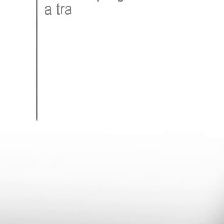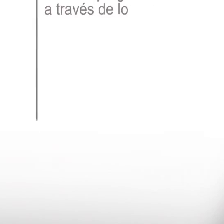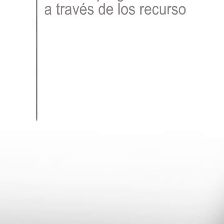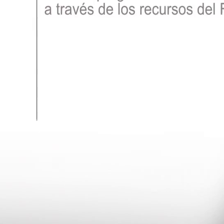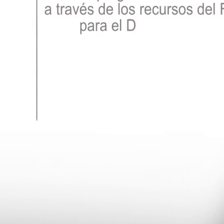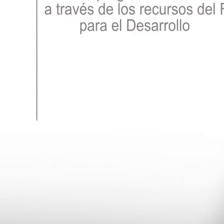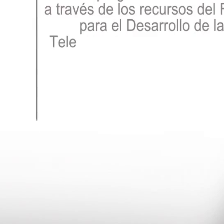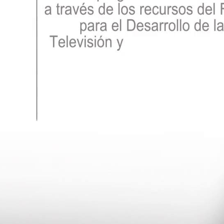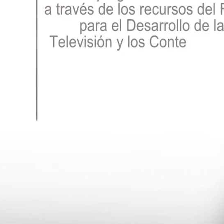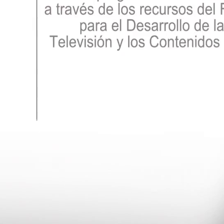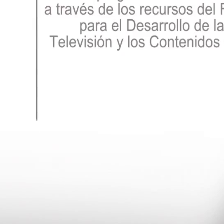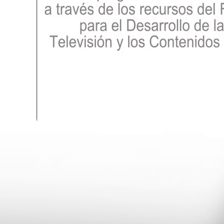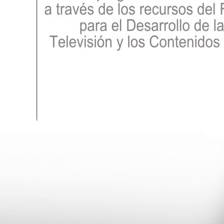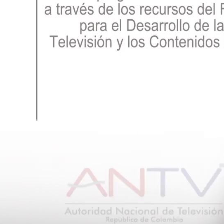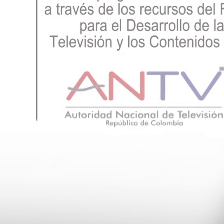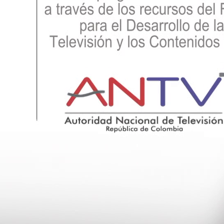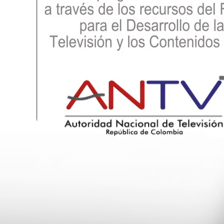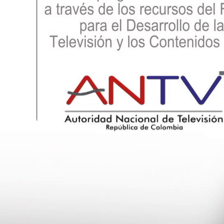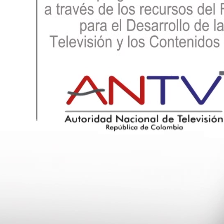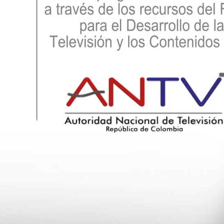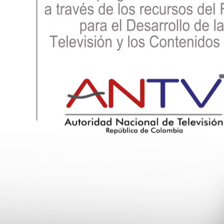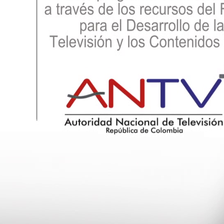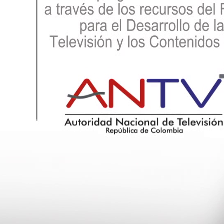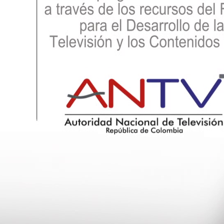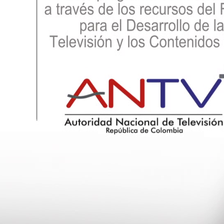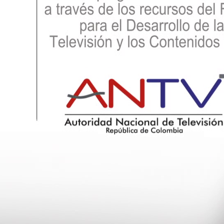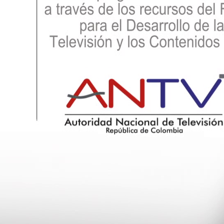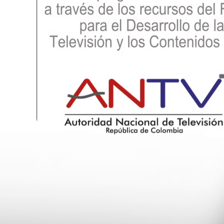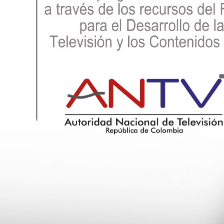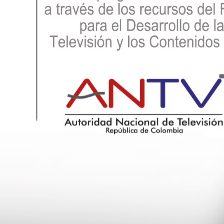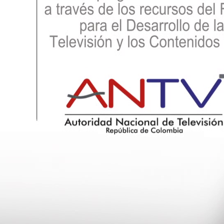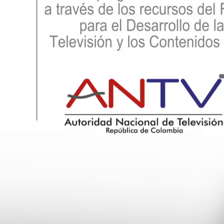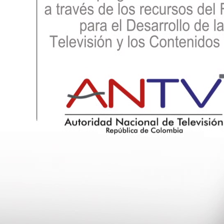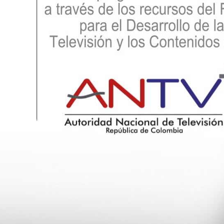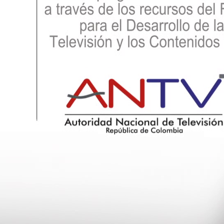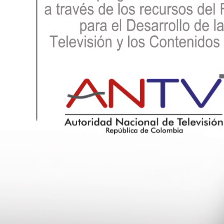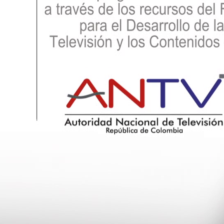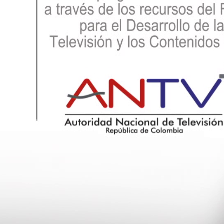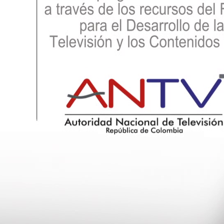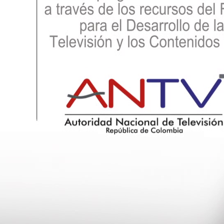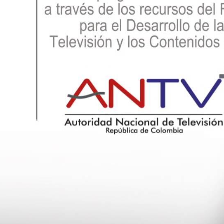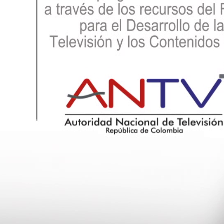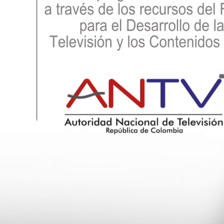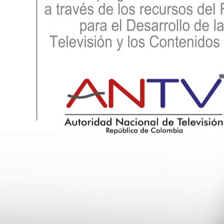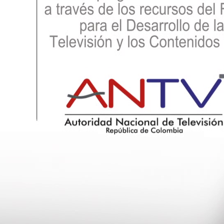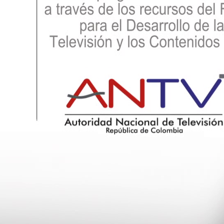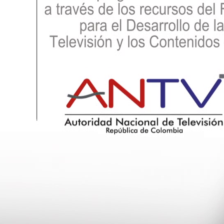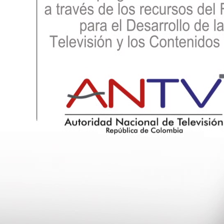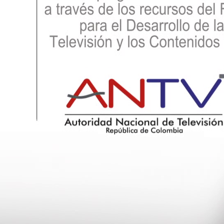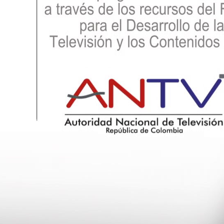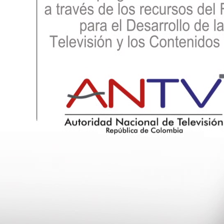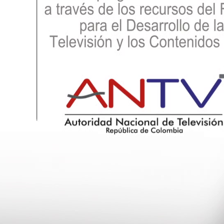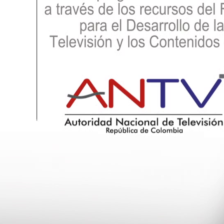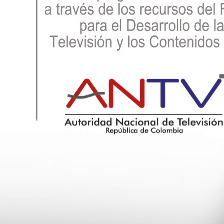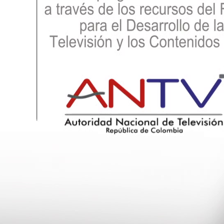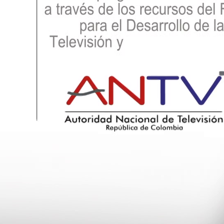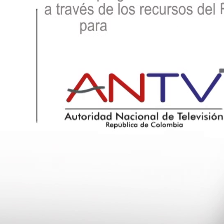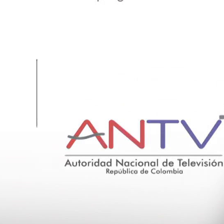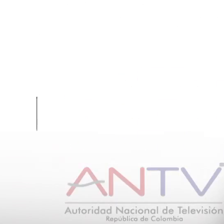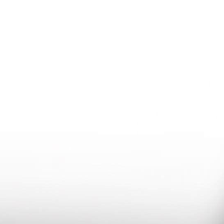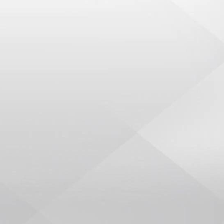Este programa es financiado a través de los recursos del Fondo para el Desarrollo de la Televisión y los contenidos de la Autoridad Nacional de Televisión.